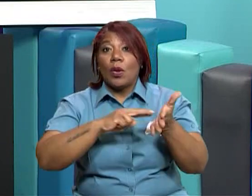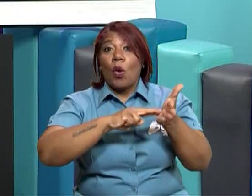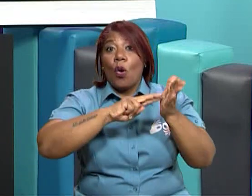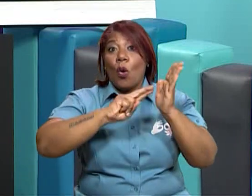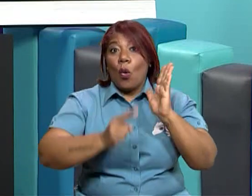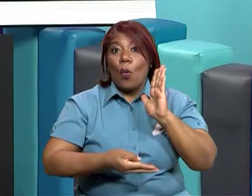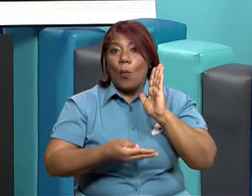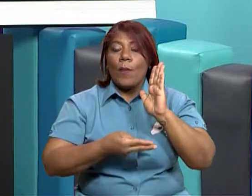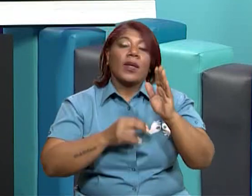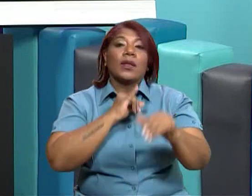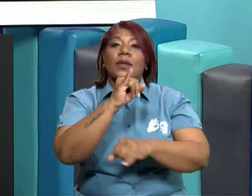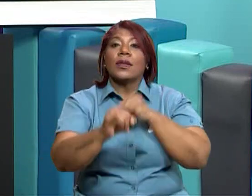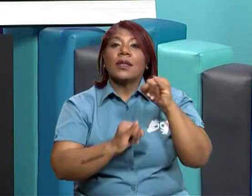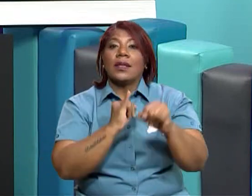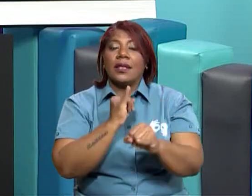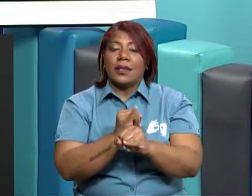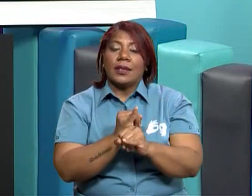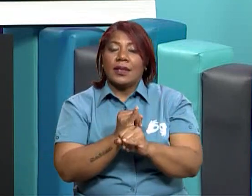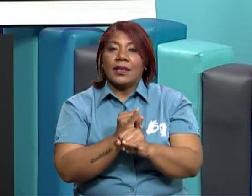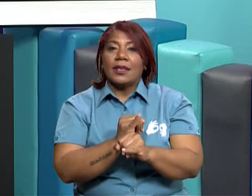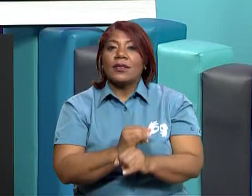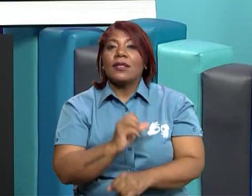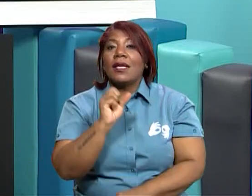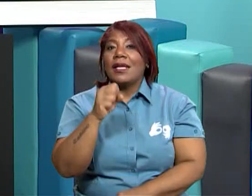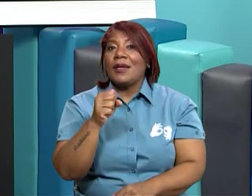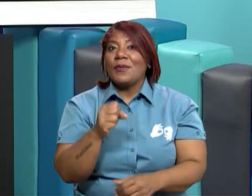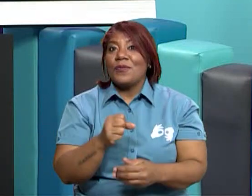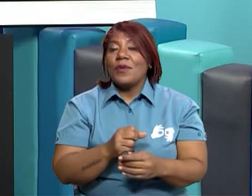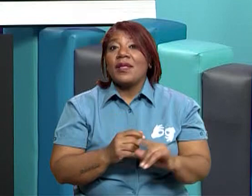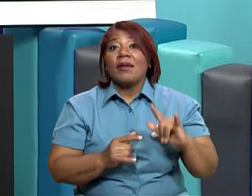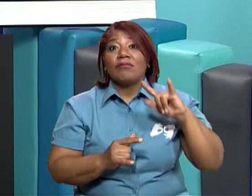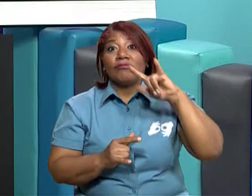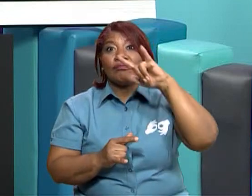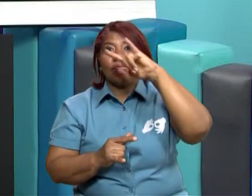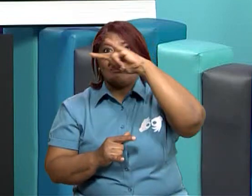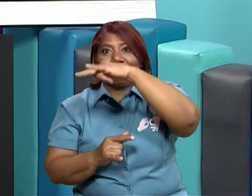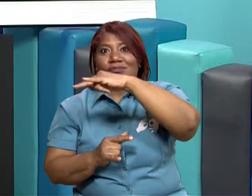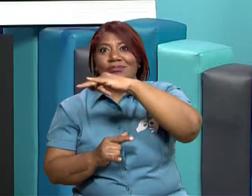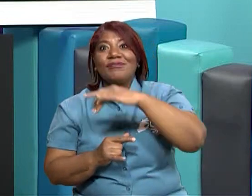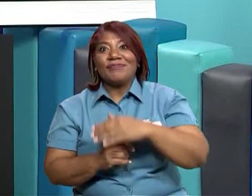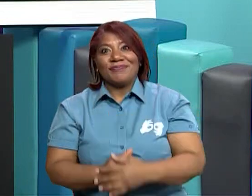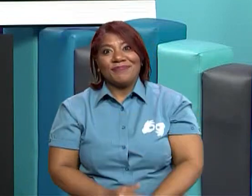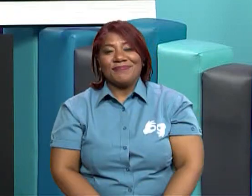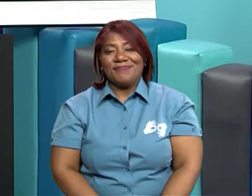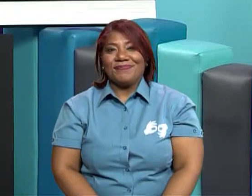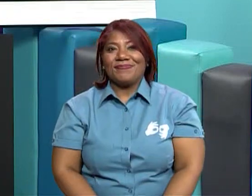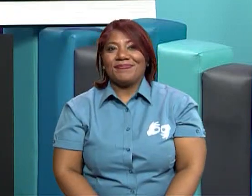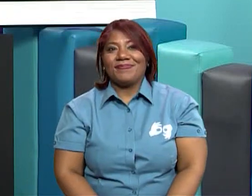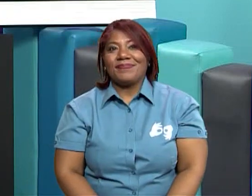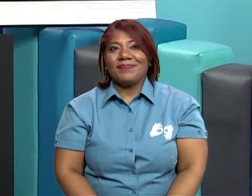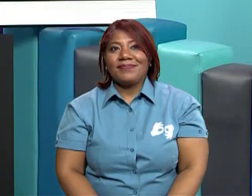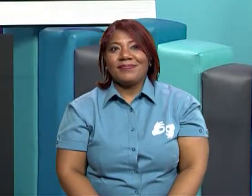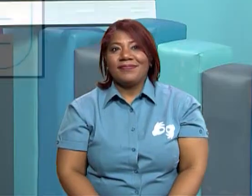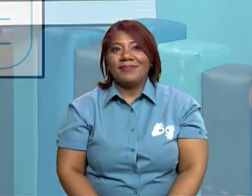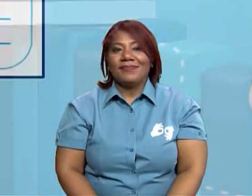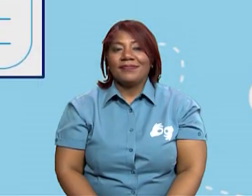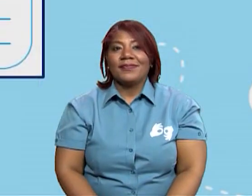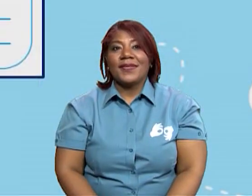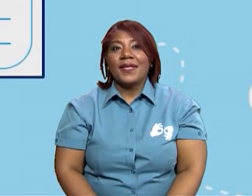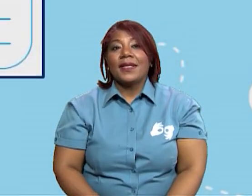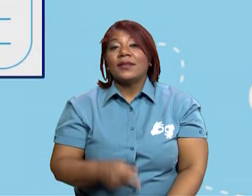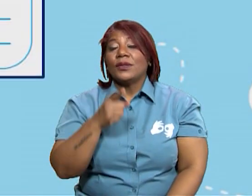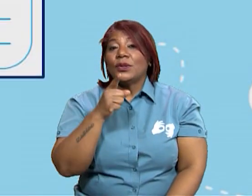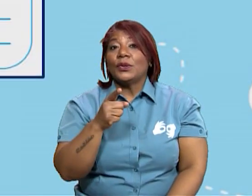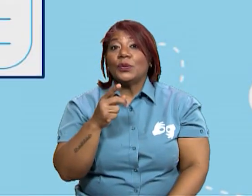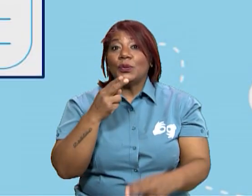pues, entonces hacer lo que es las exportaciones. Nombra tres productos que